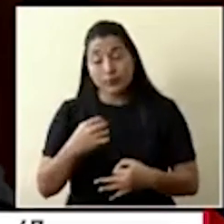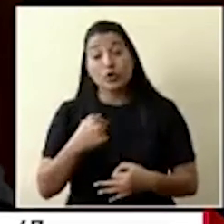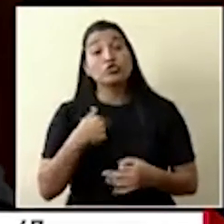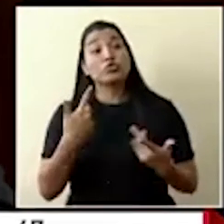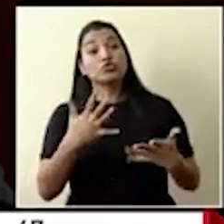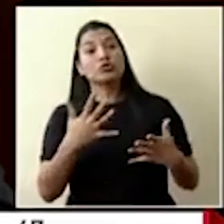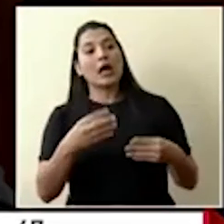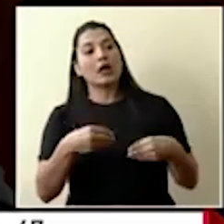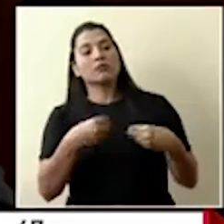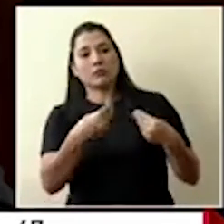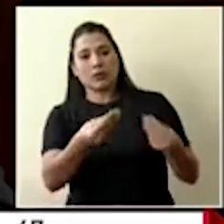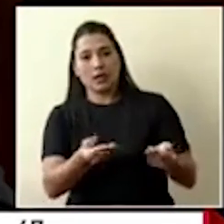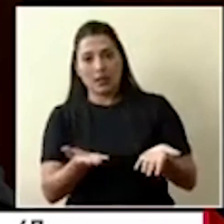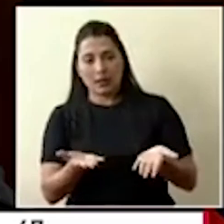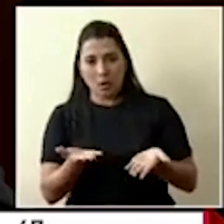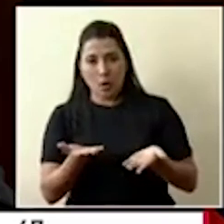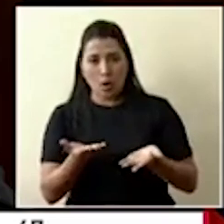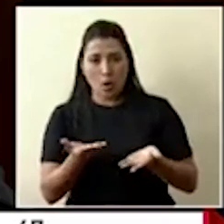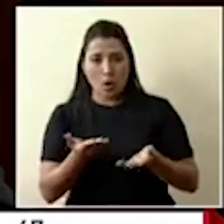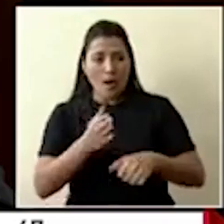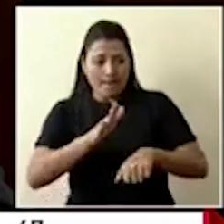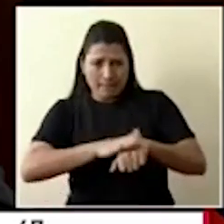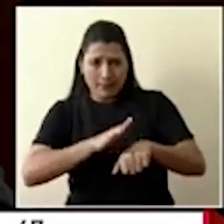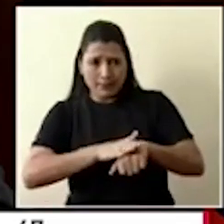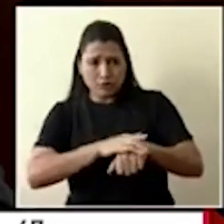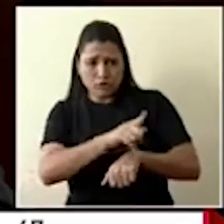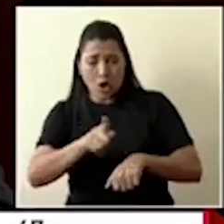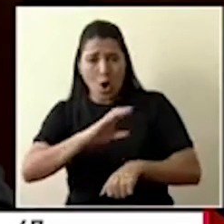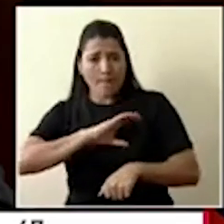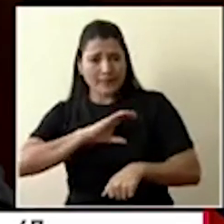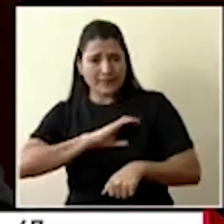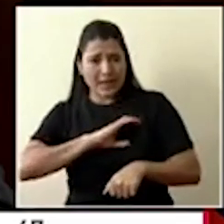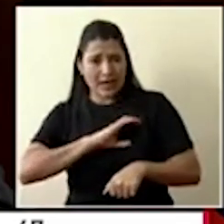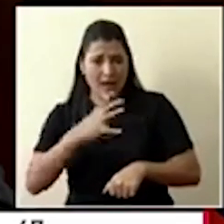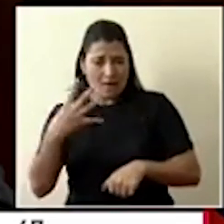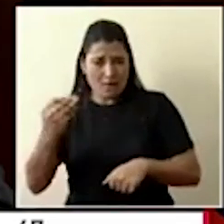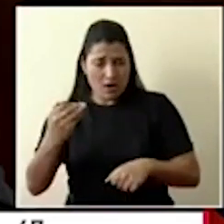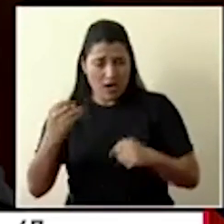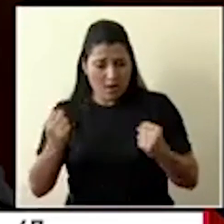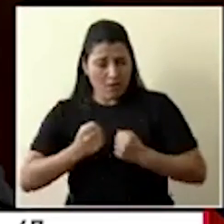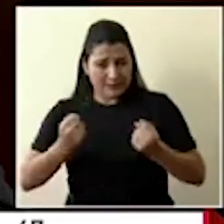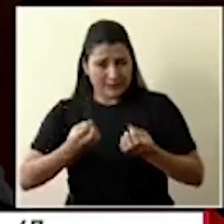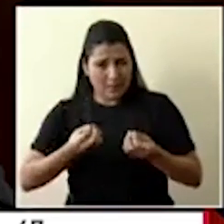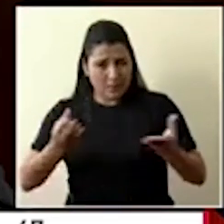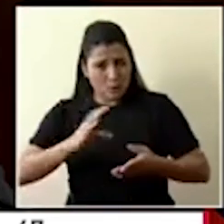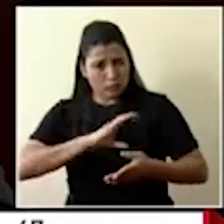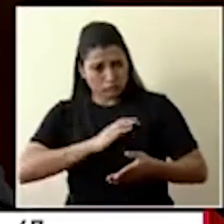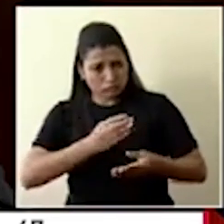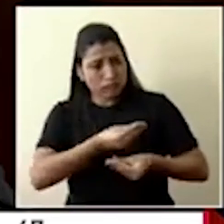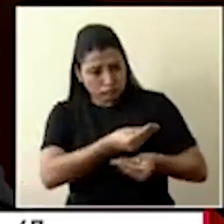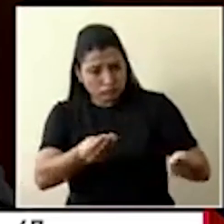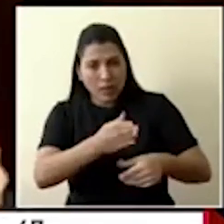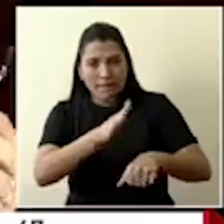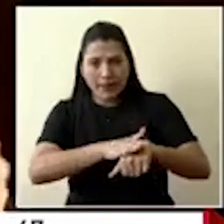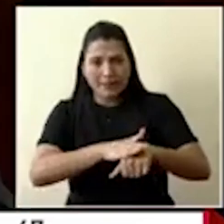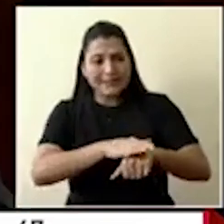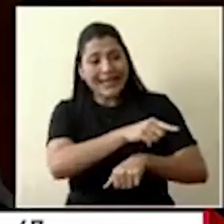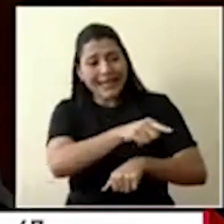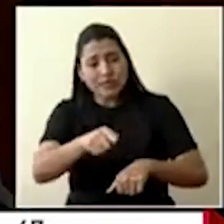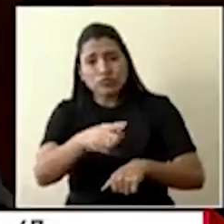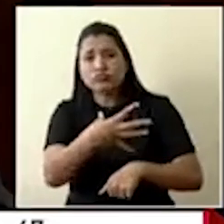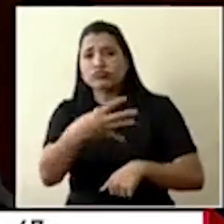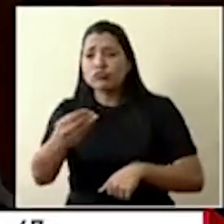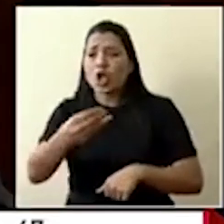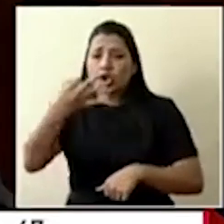sanitaria a todos los funcionarios de la Fuerza Pública, oficiales que están día a día haciendo todos los escaneos